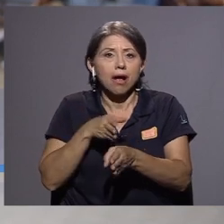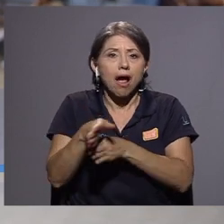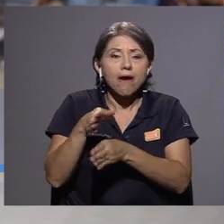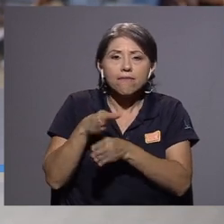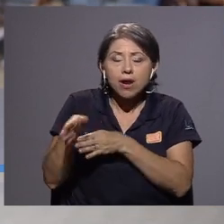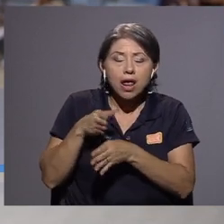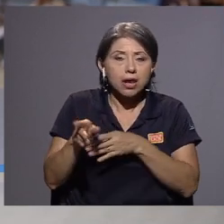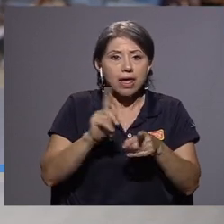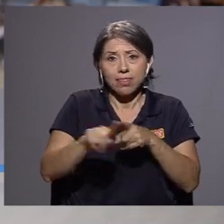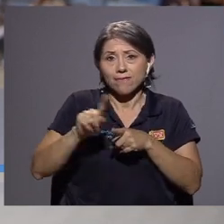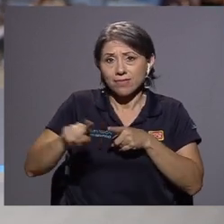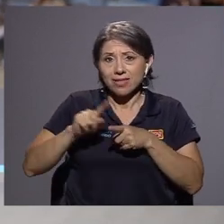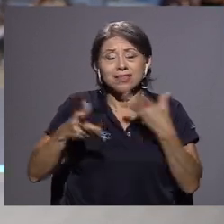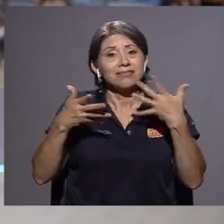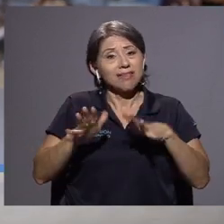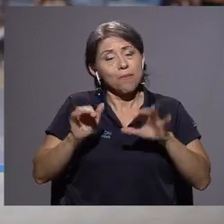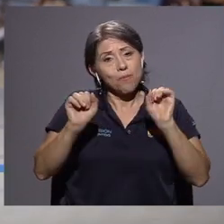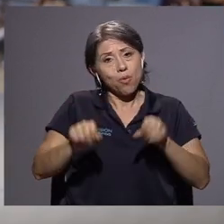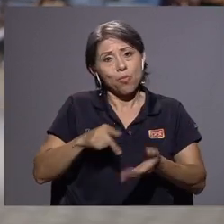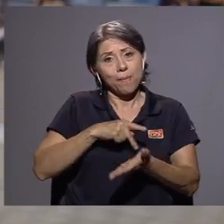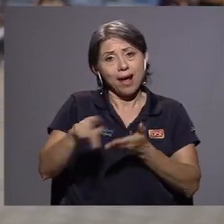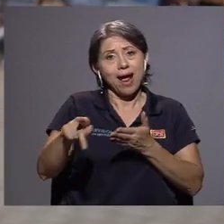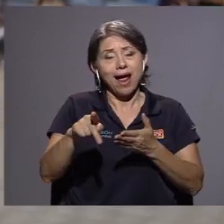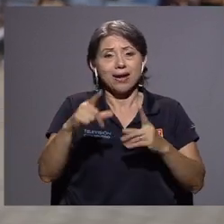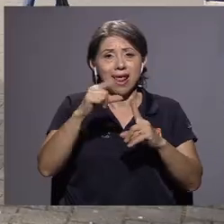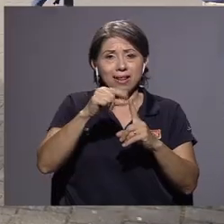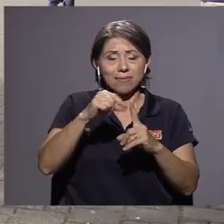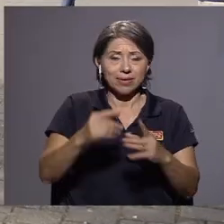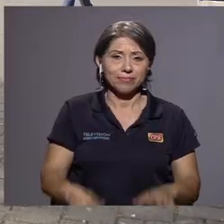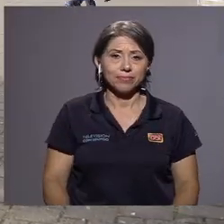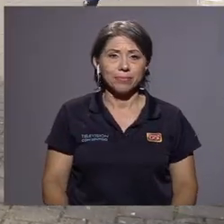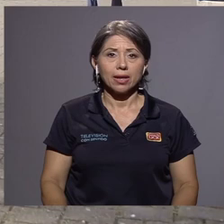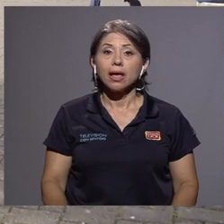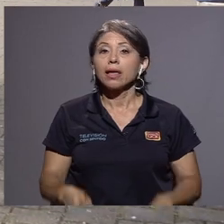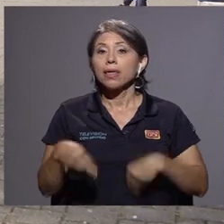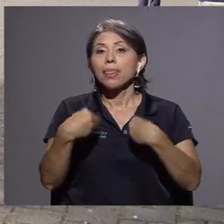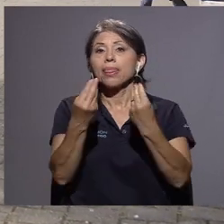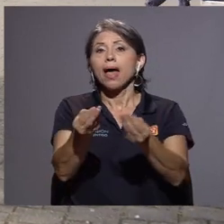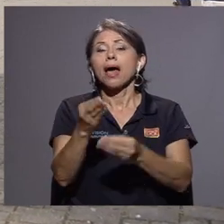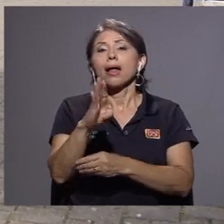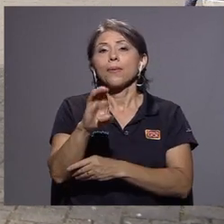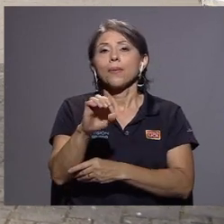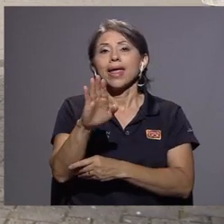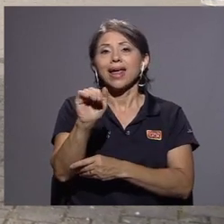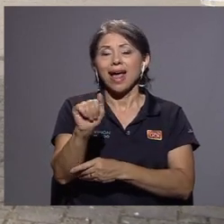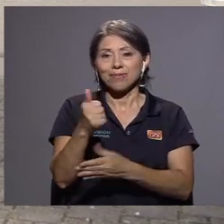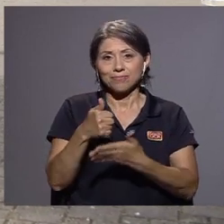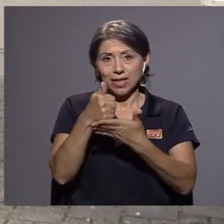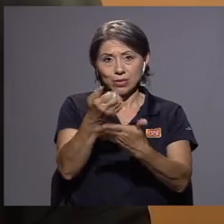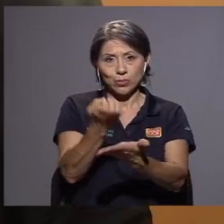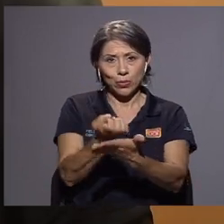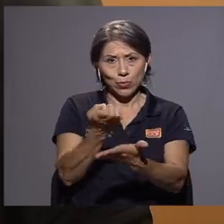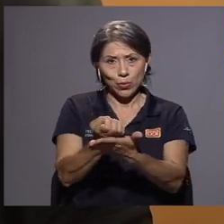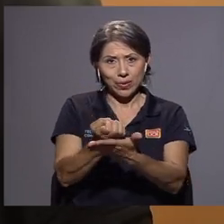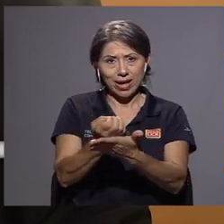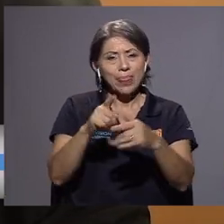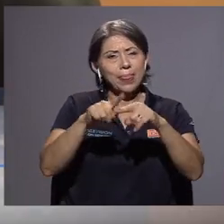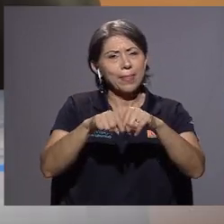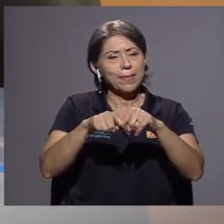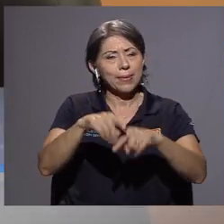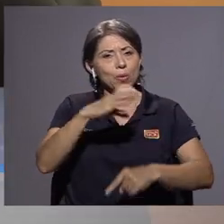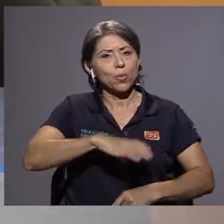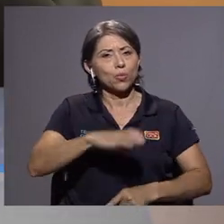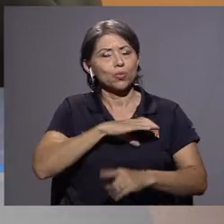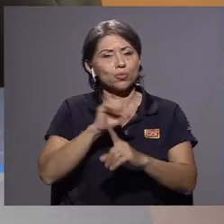y esto de reubicación geográfica, ya puedo pagar el apartamento. La asignación de la beca se realiza en